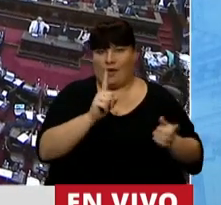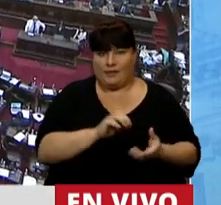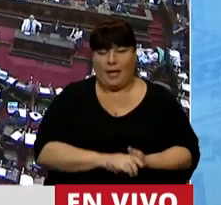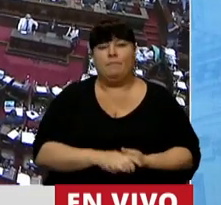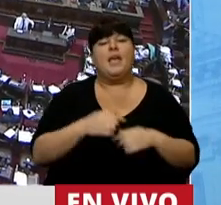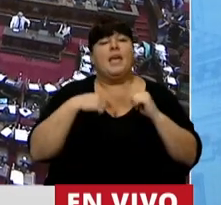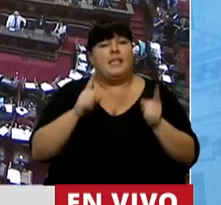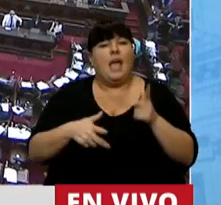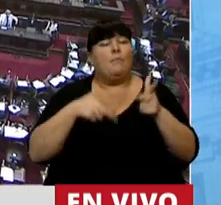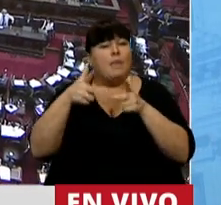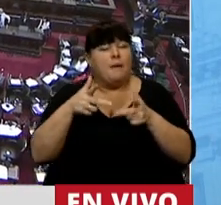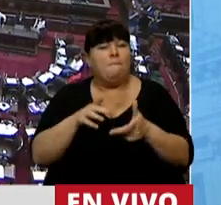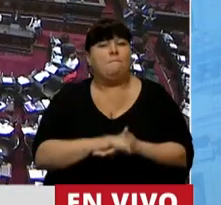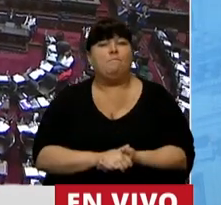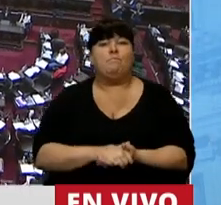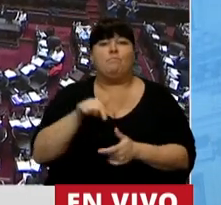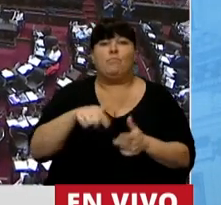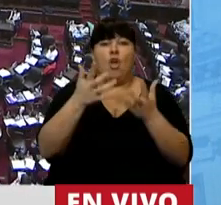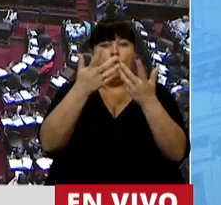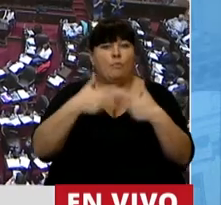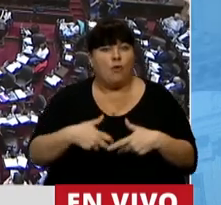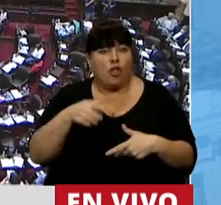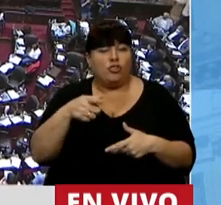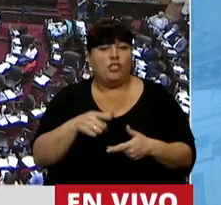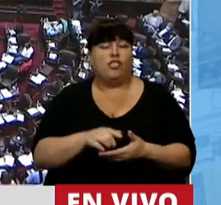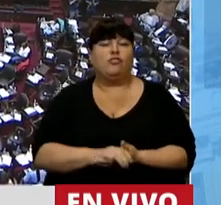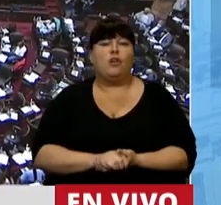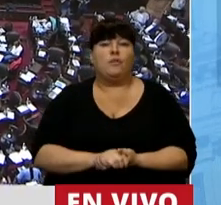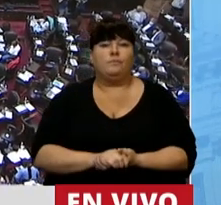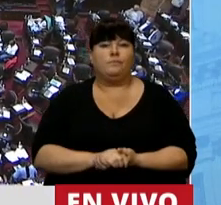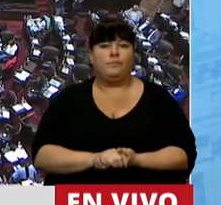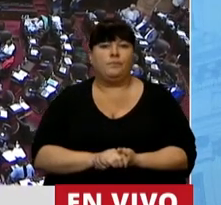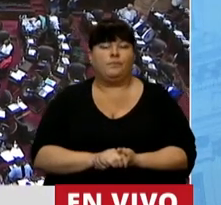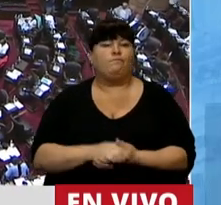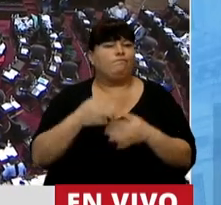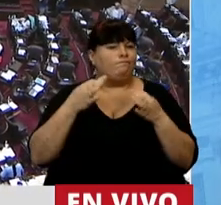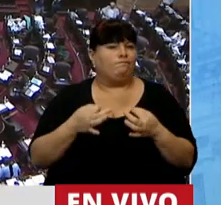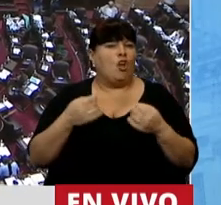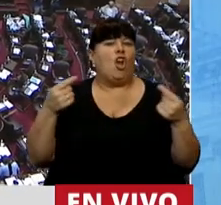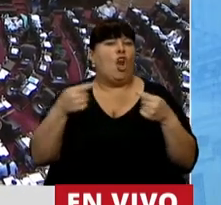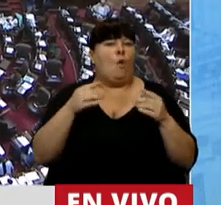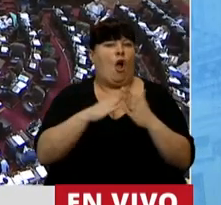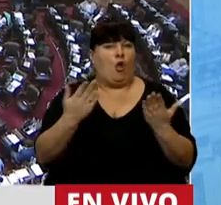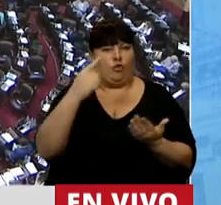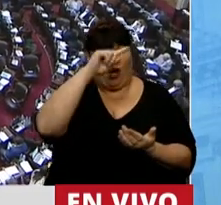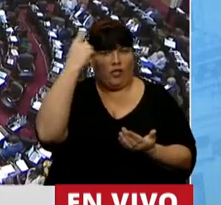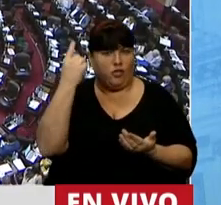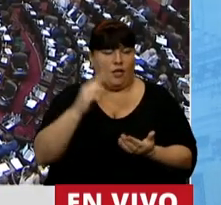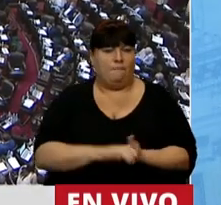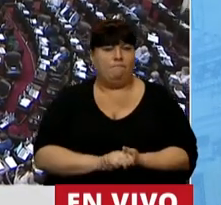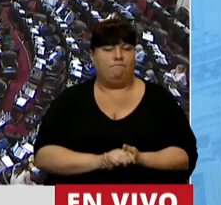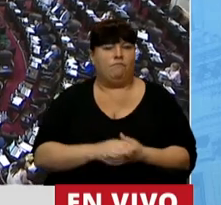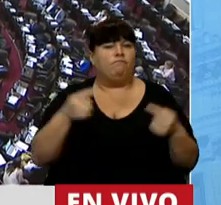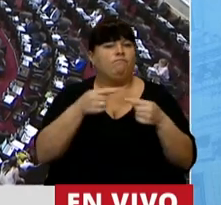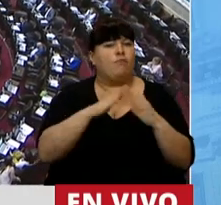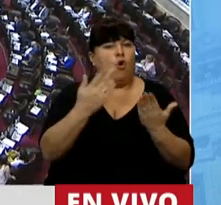Presidente, que este proyecto en definitiva es inconstitucional. Y